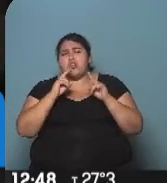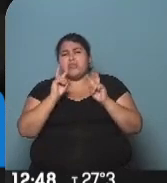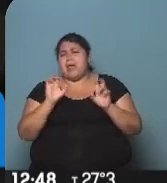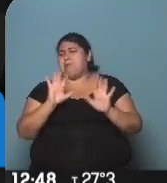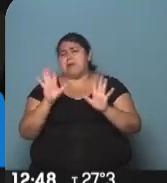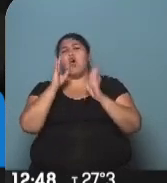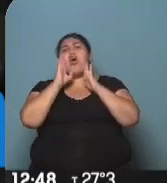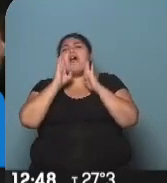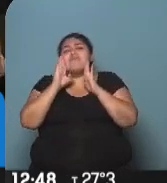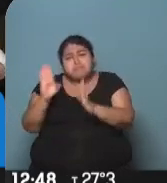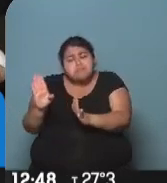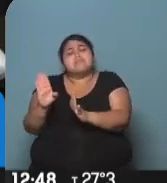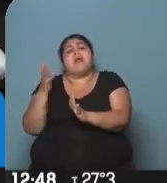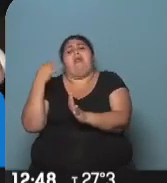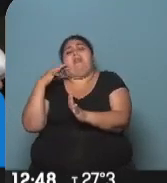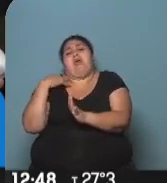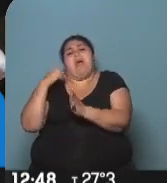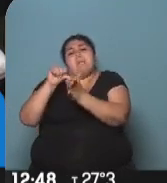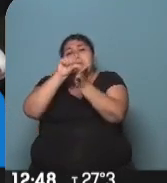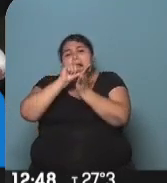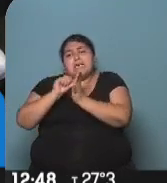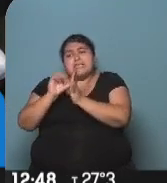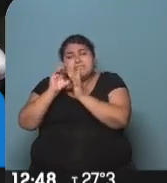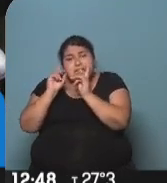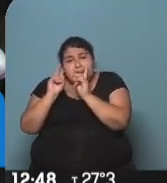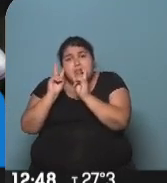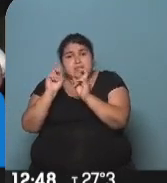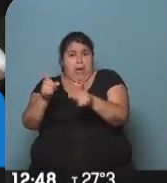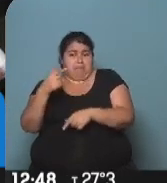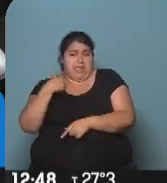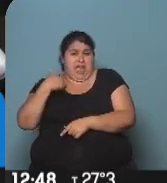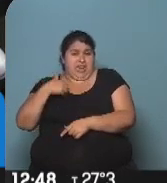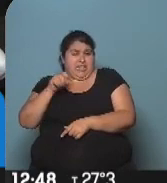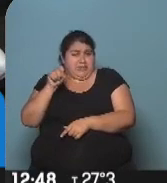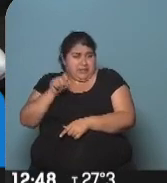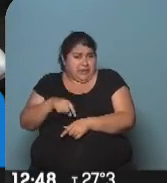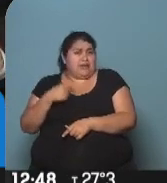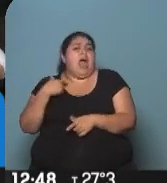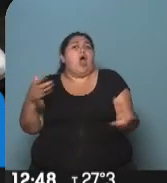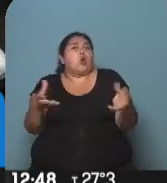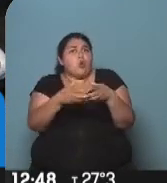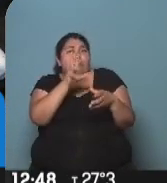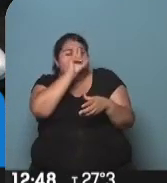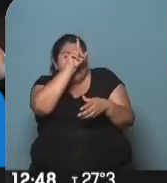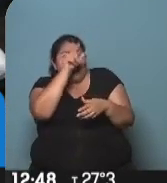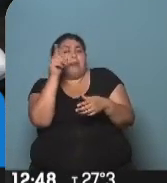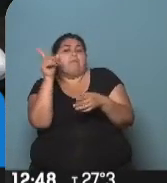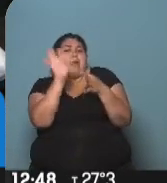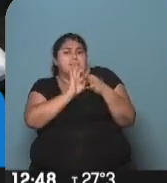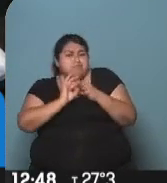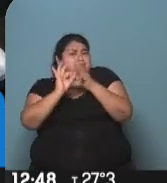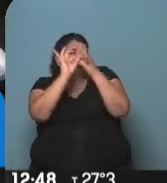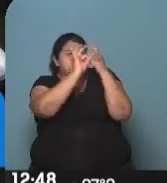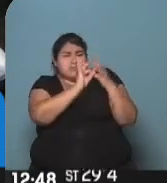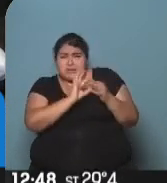la prioridad de todos los países, y claramente es la prioridad de Argentina, del Grupo de Lima, de la Unión Europea y de todos los